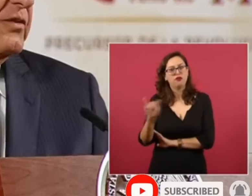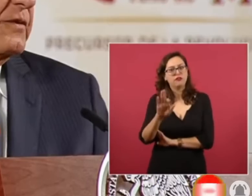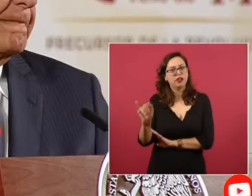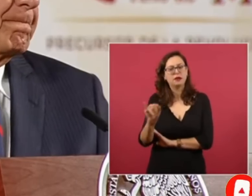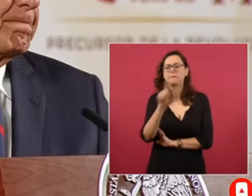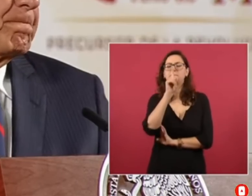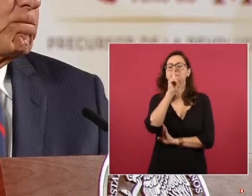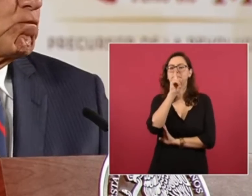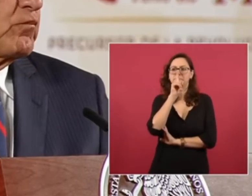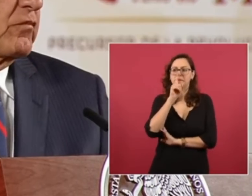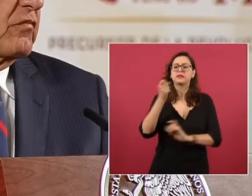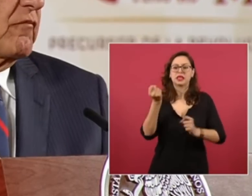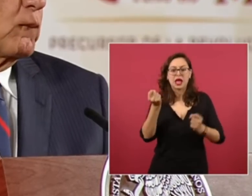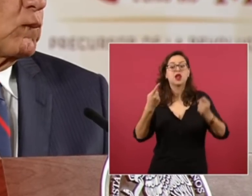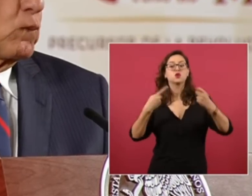trabajado